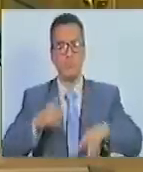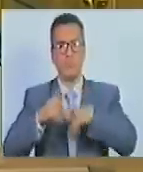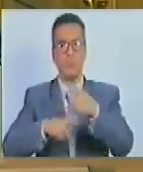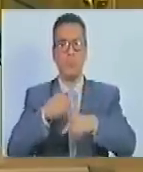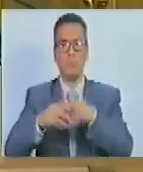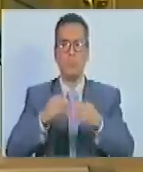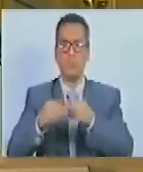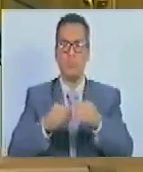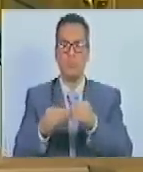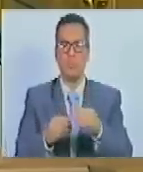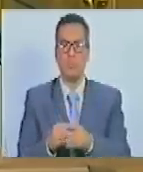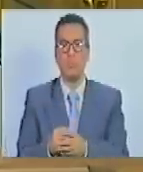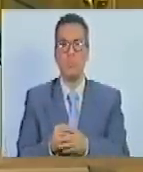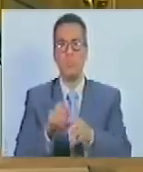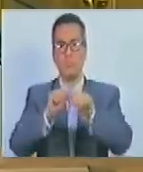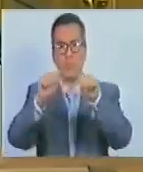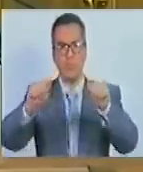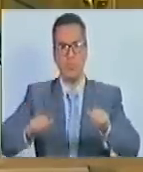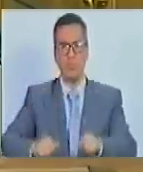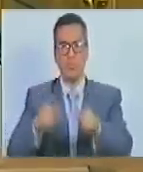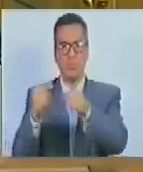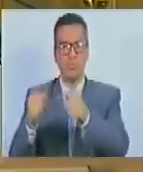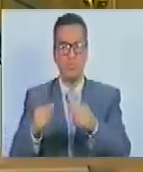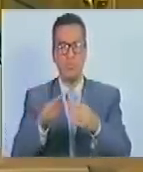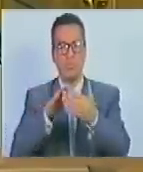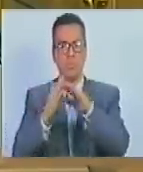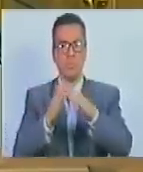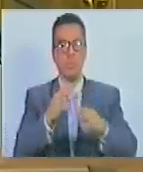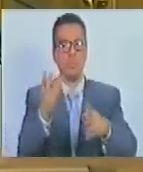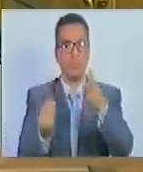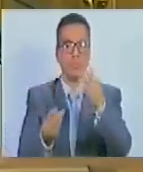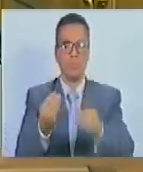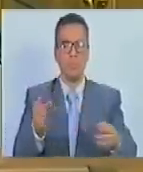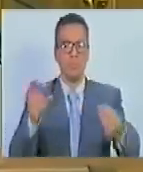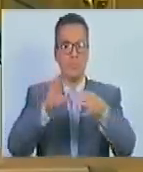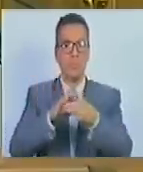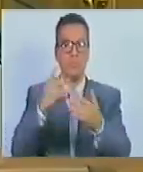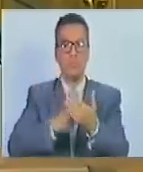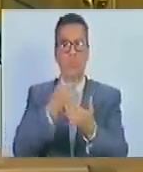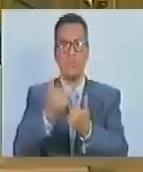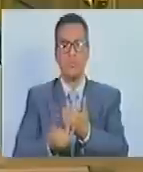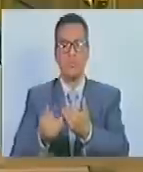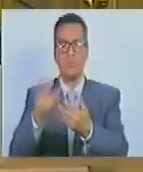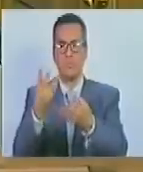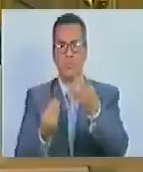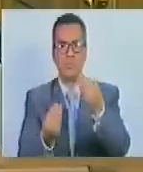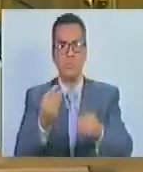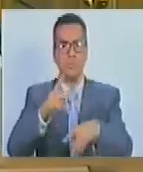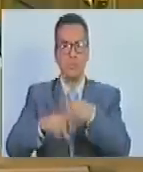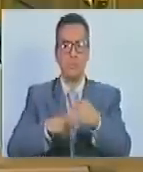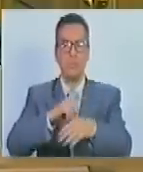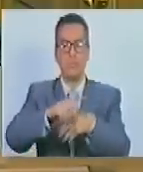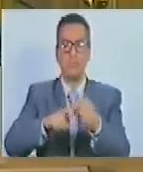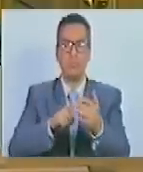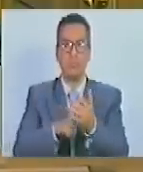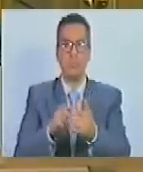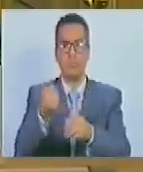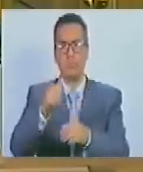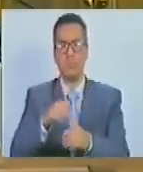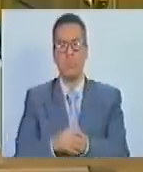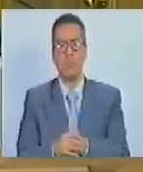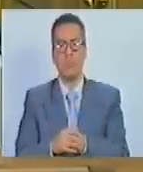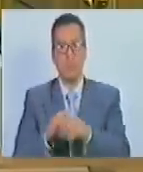establecidas en el sistema económico comunal vinculadas al plan comunitario de desarrollo integral diez